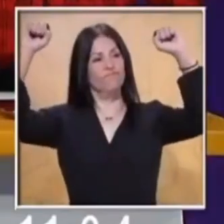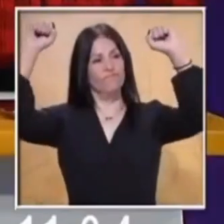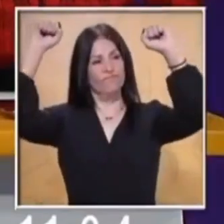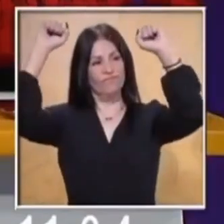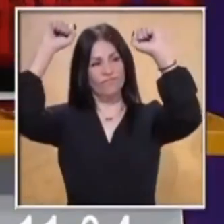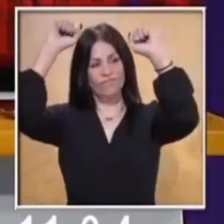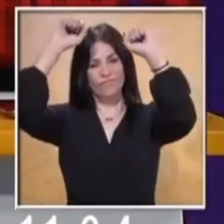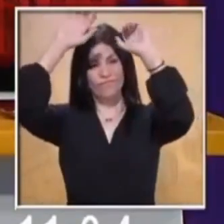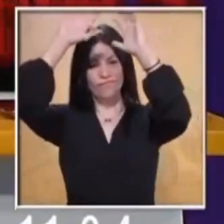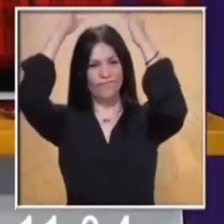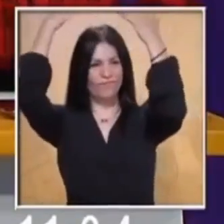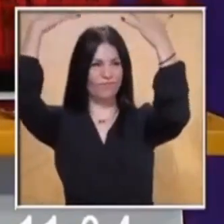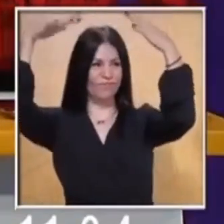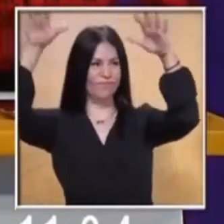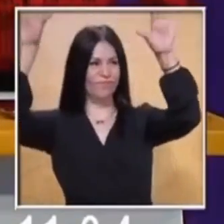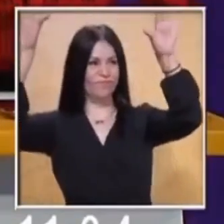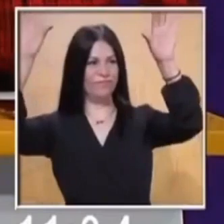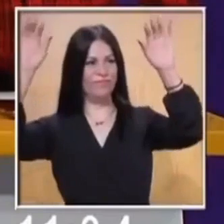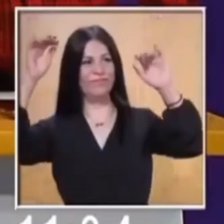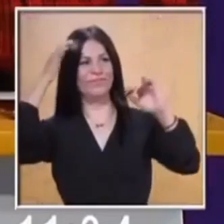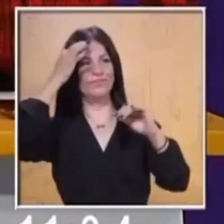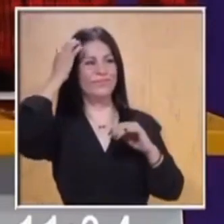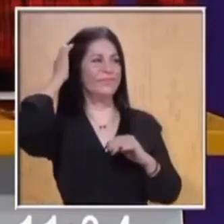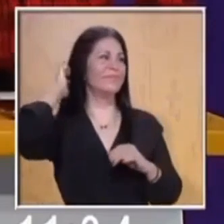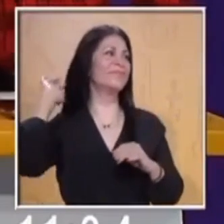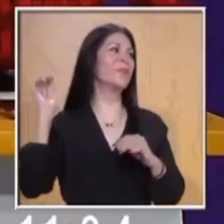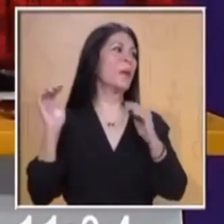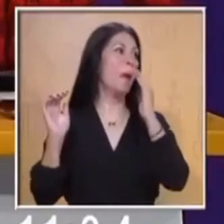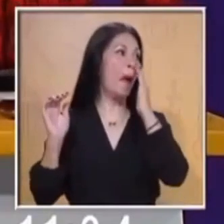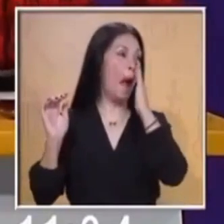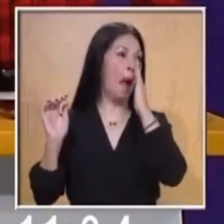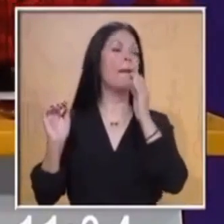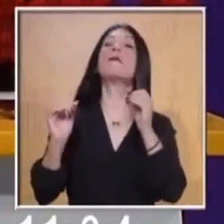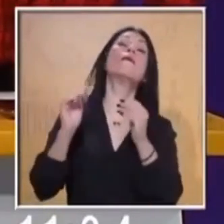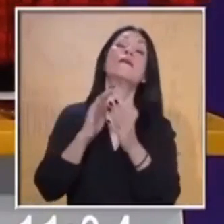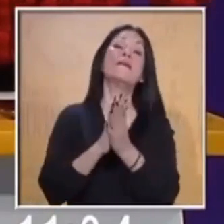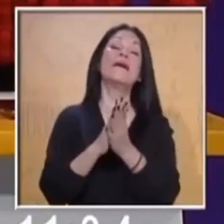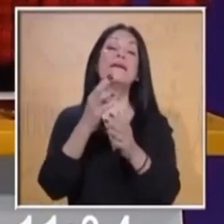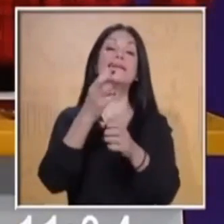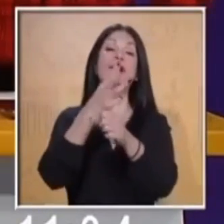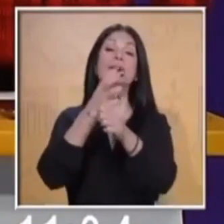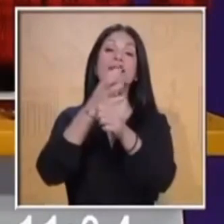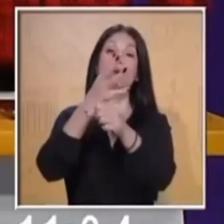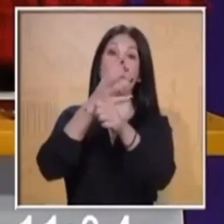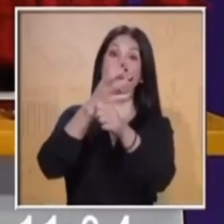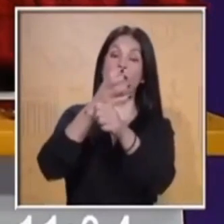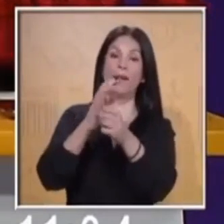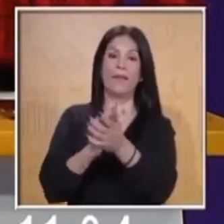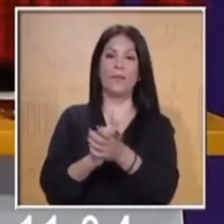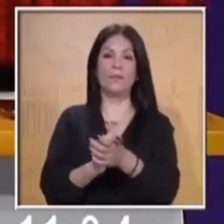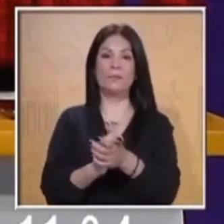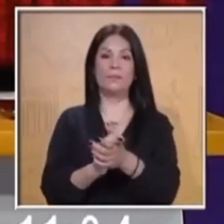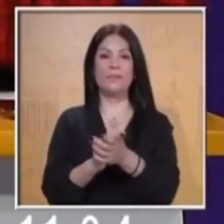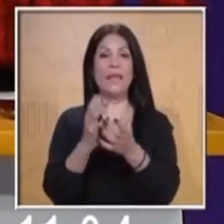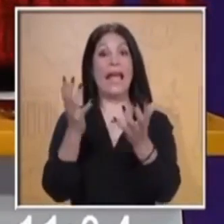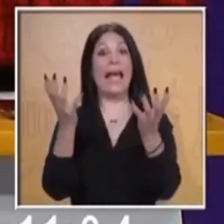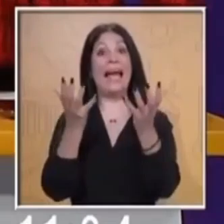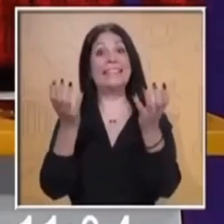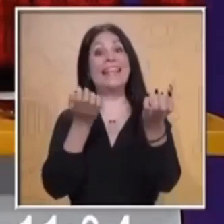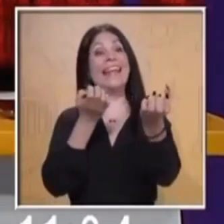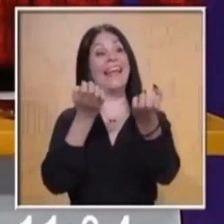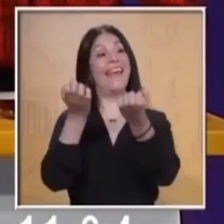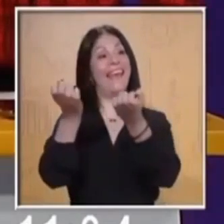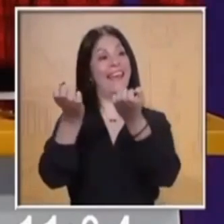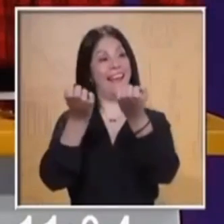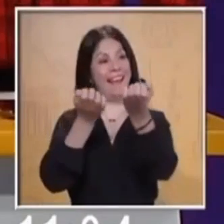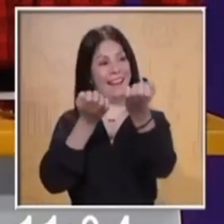verdad, tercero y cuarto grado, los que nos están viendo ahorita estamos en tercero y cuarto grado, y vamos a hacer ejercicios de